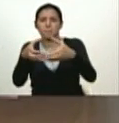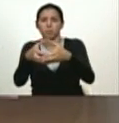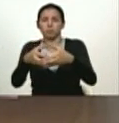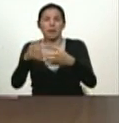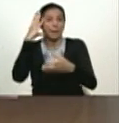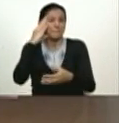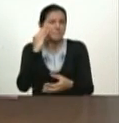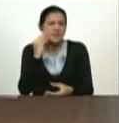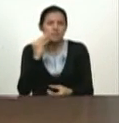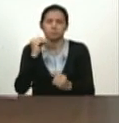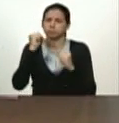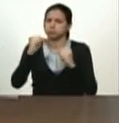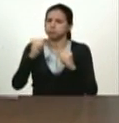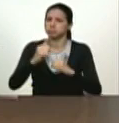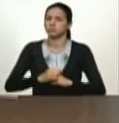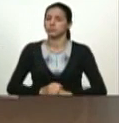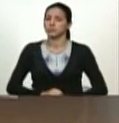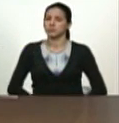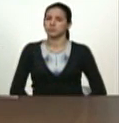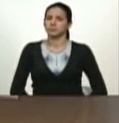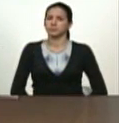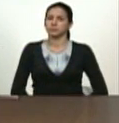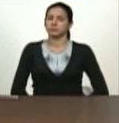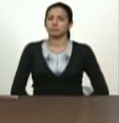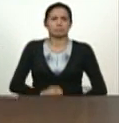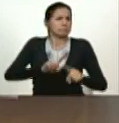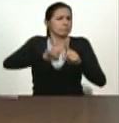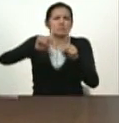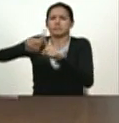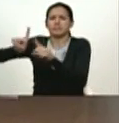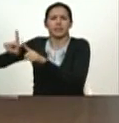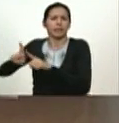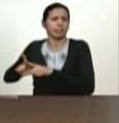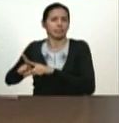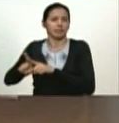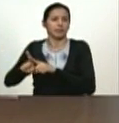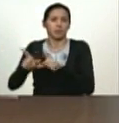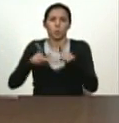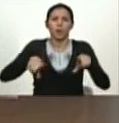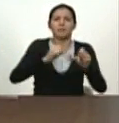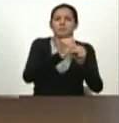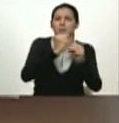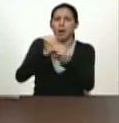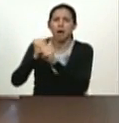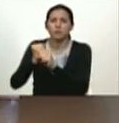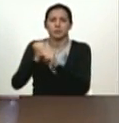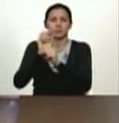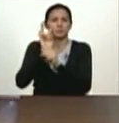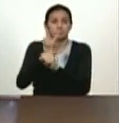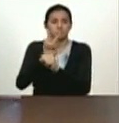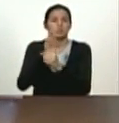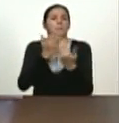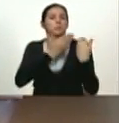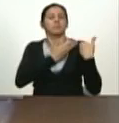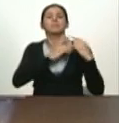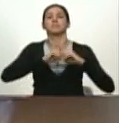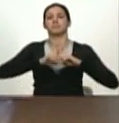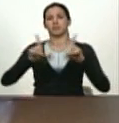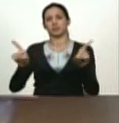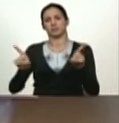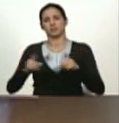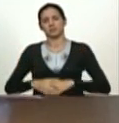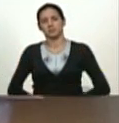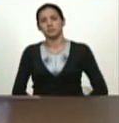experiencia, la solidez de la experiencia en distintas trincheras de lucha, en distintas responsabilidades públicas,